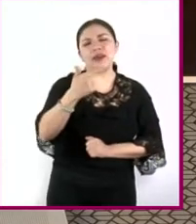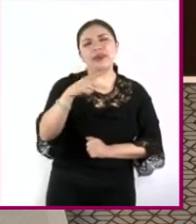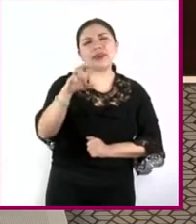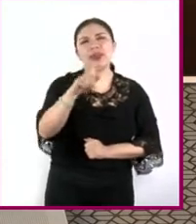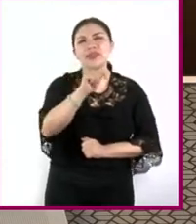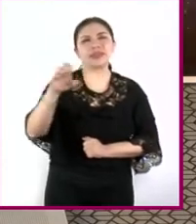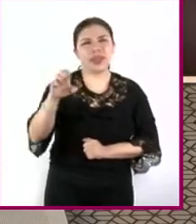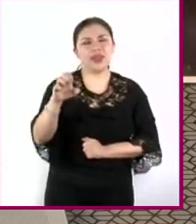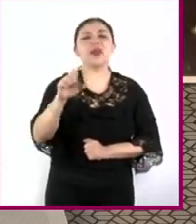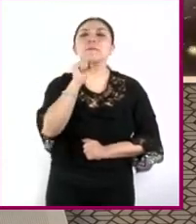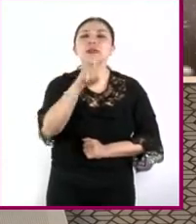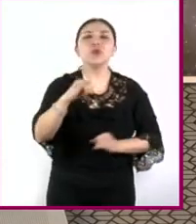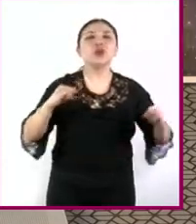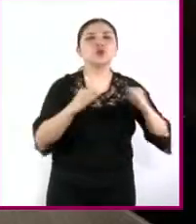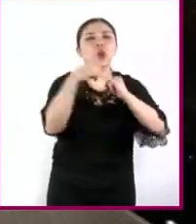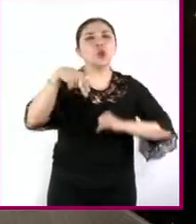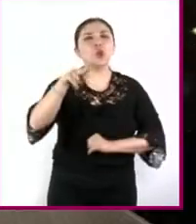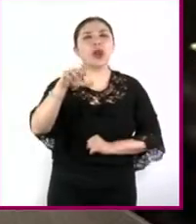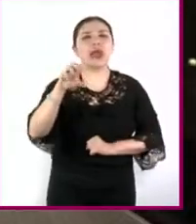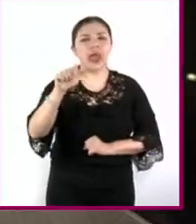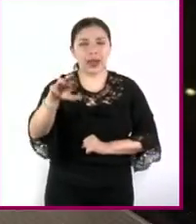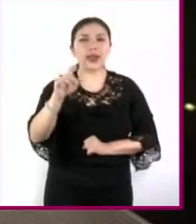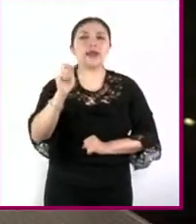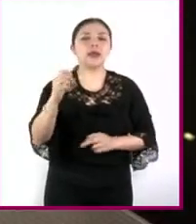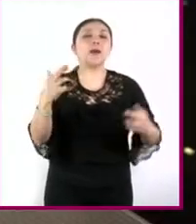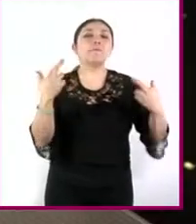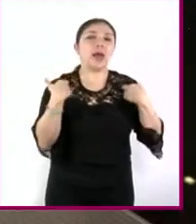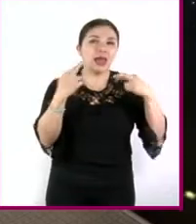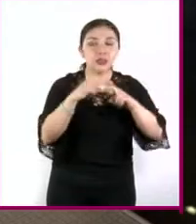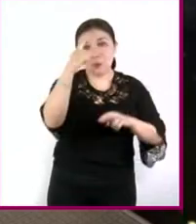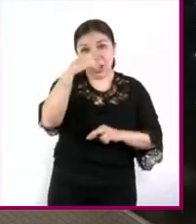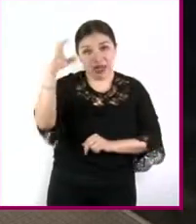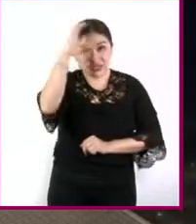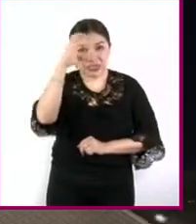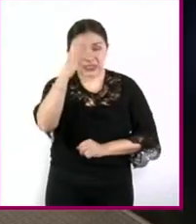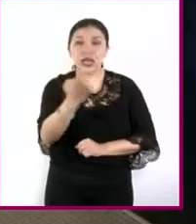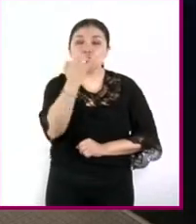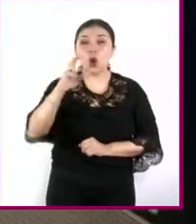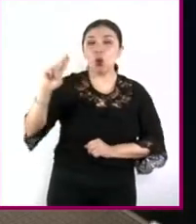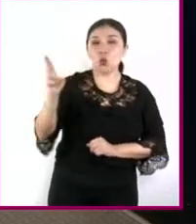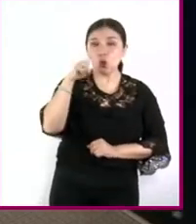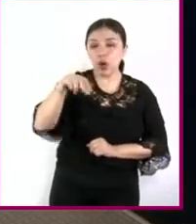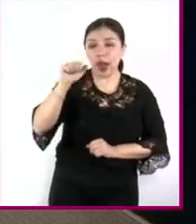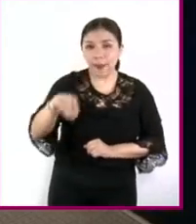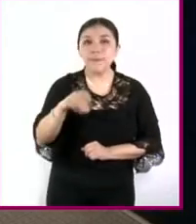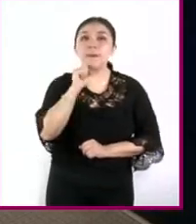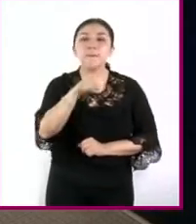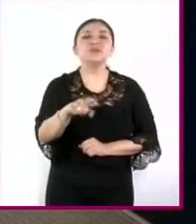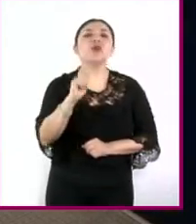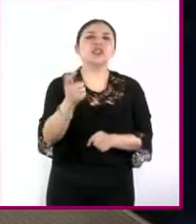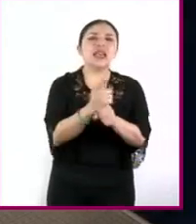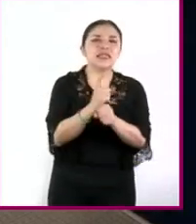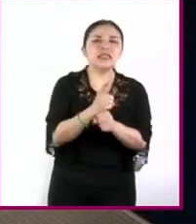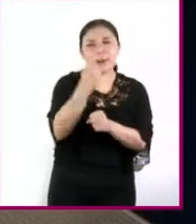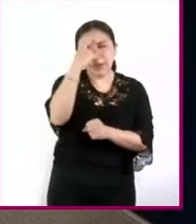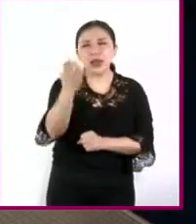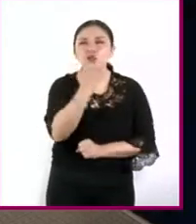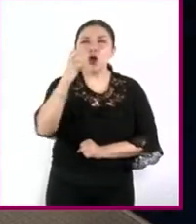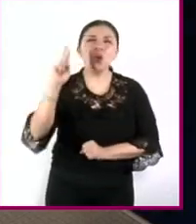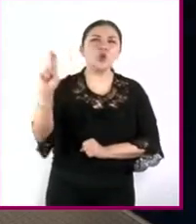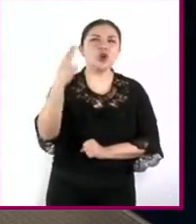del meno y el instituto nuclear maestro en ciencias por la unam y licenciado en física por la universidad veracruzana